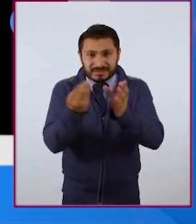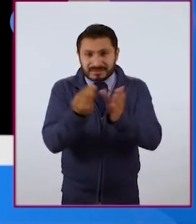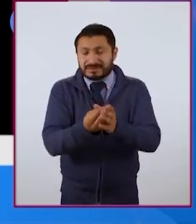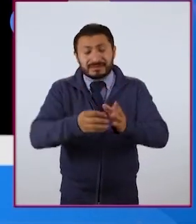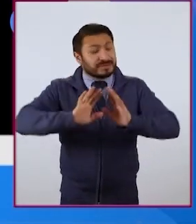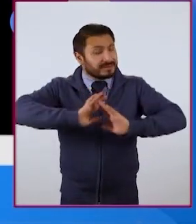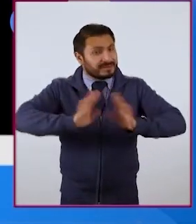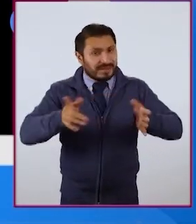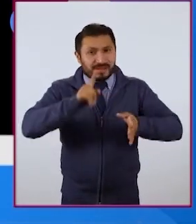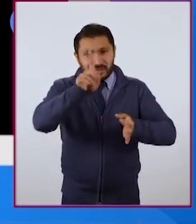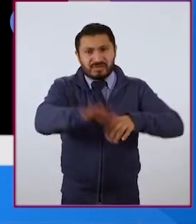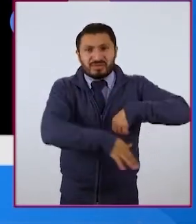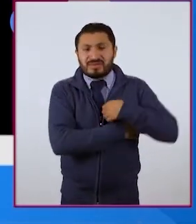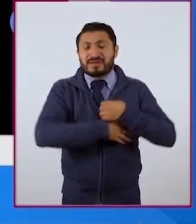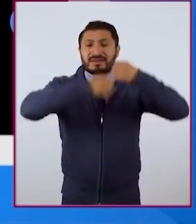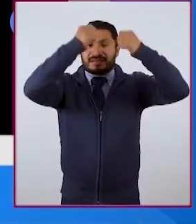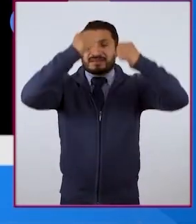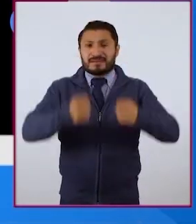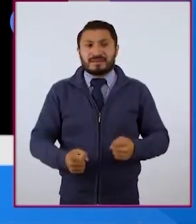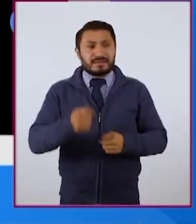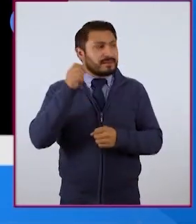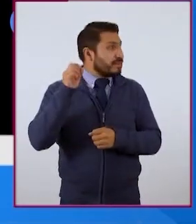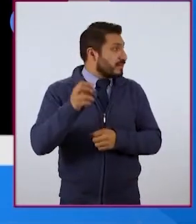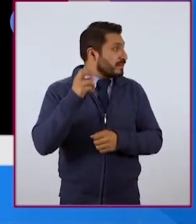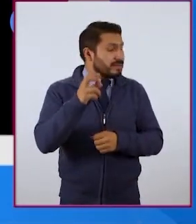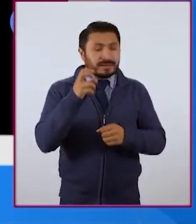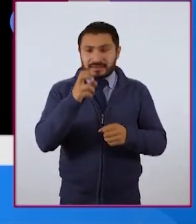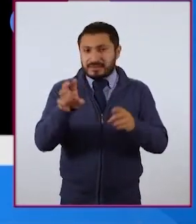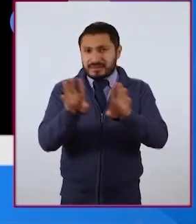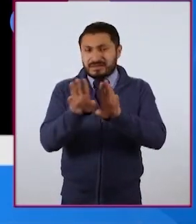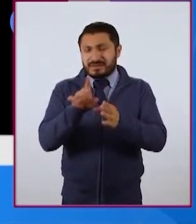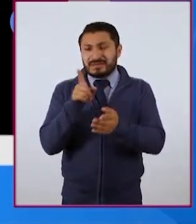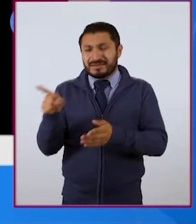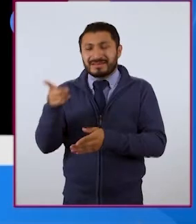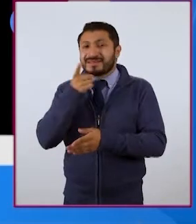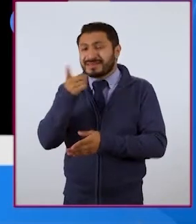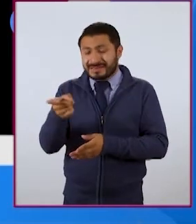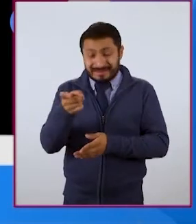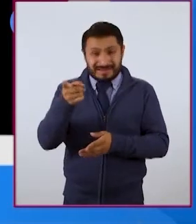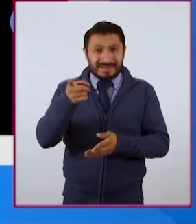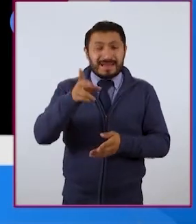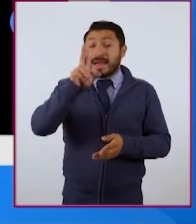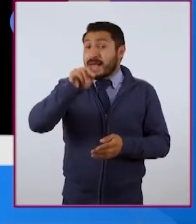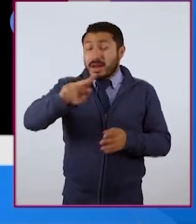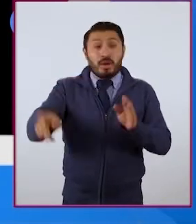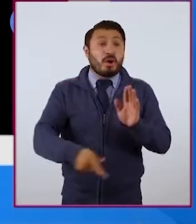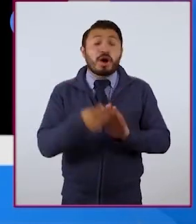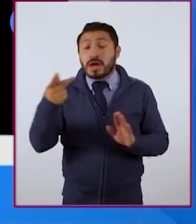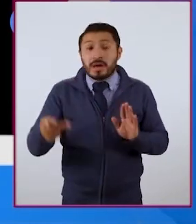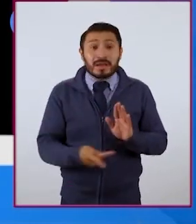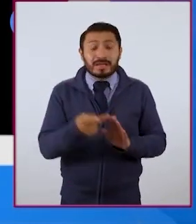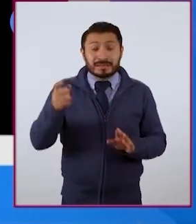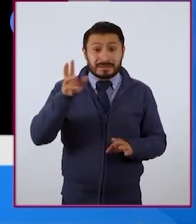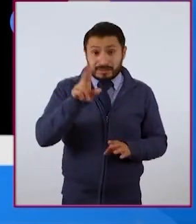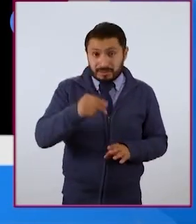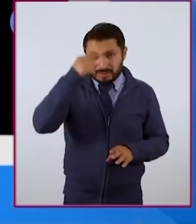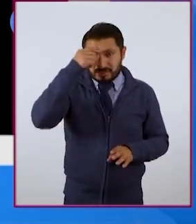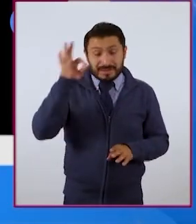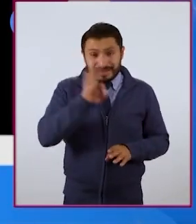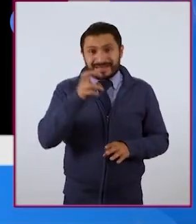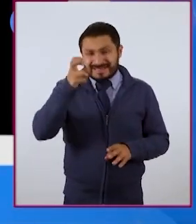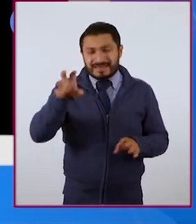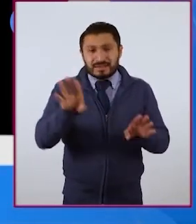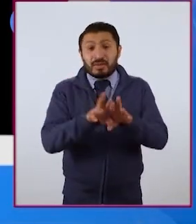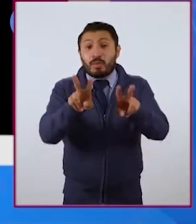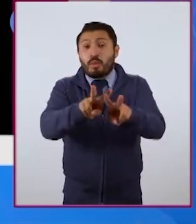guardas de forma segura y que de preferencia, como decía, no la repitas para que no, si se vulnera o si se pierde esa llave